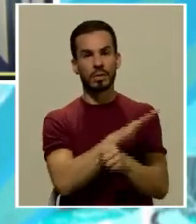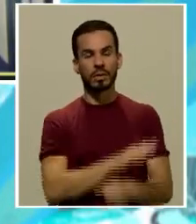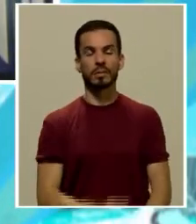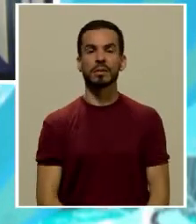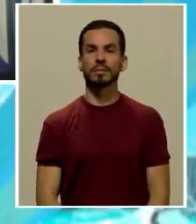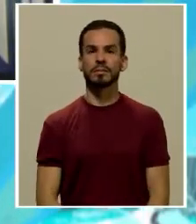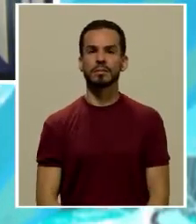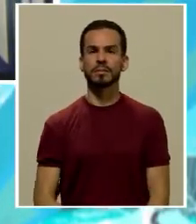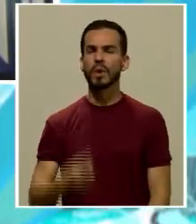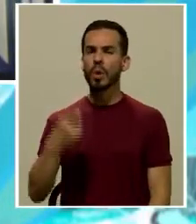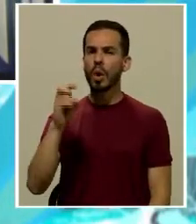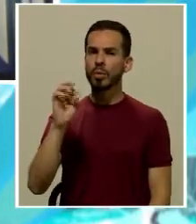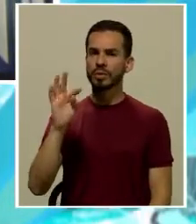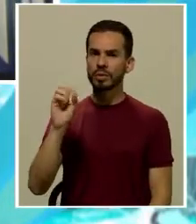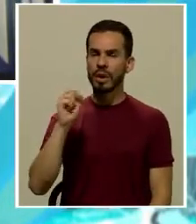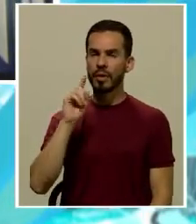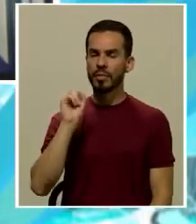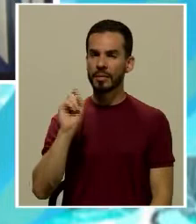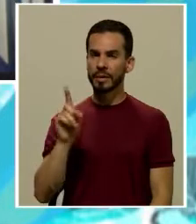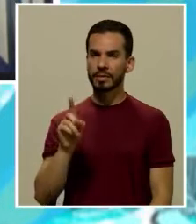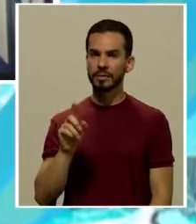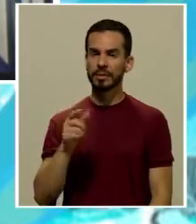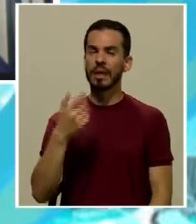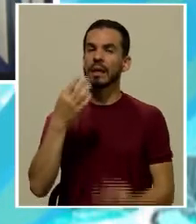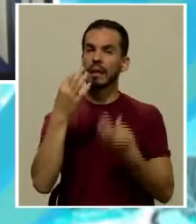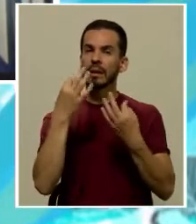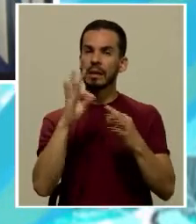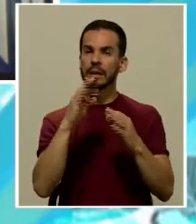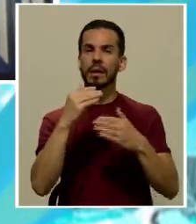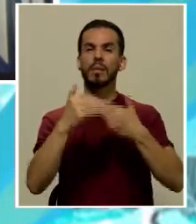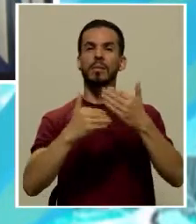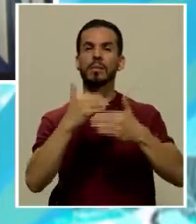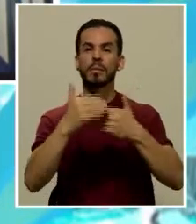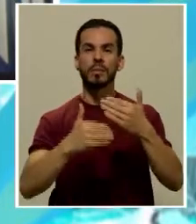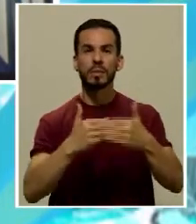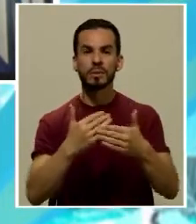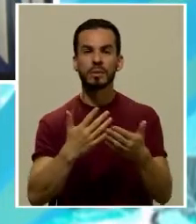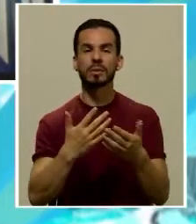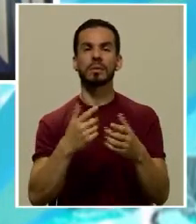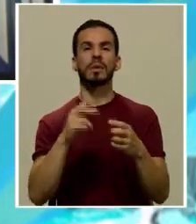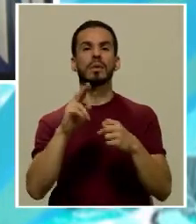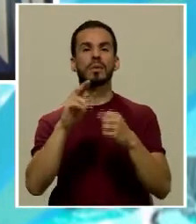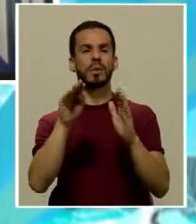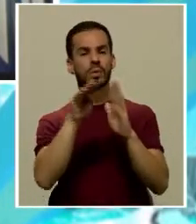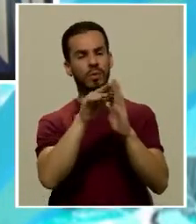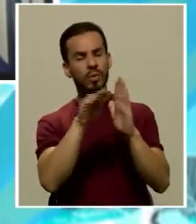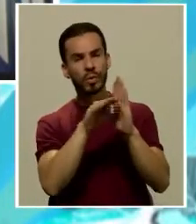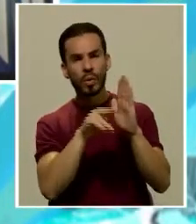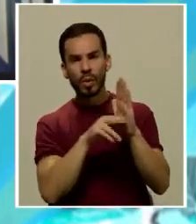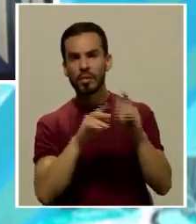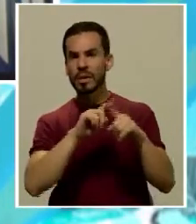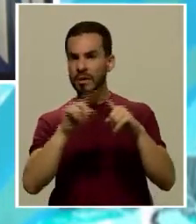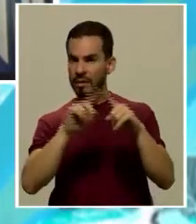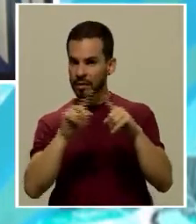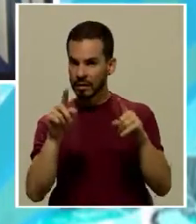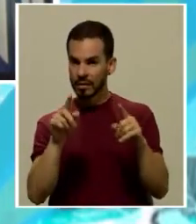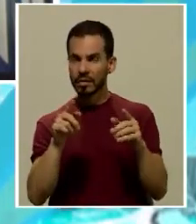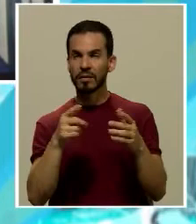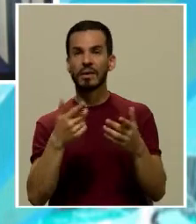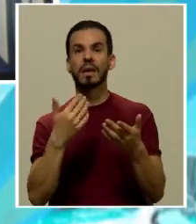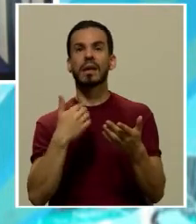Don Gustavo, esta idea de tratar con procedimientos y normas diferentes a quienes